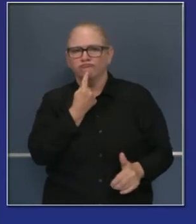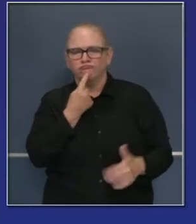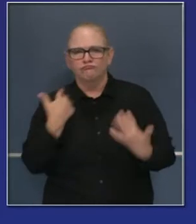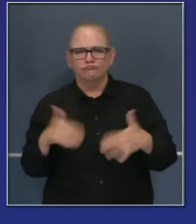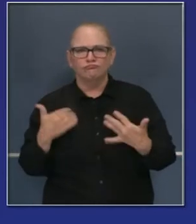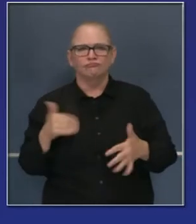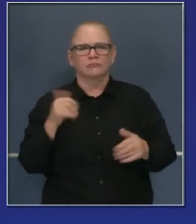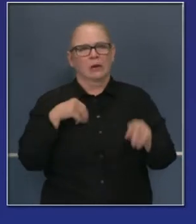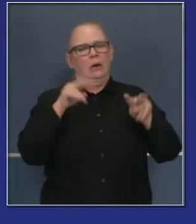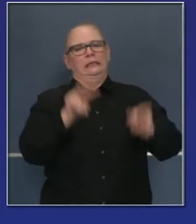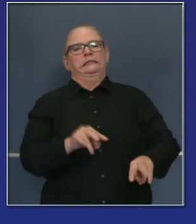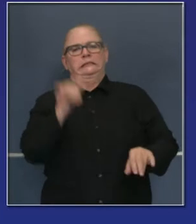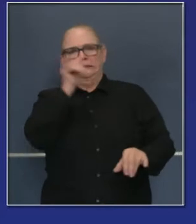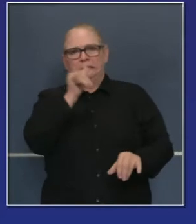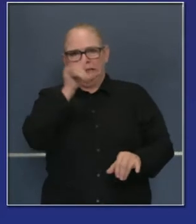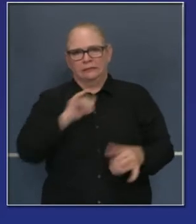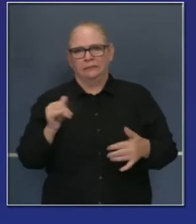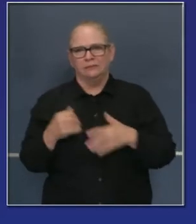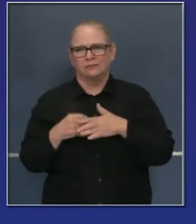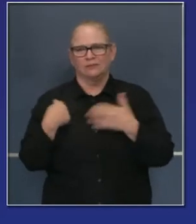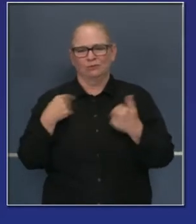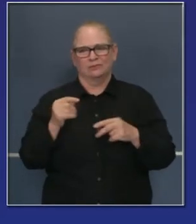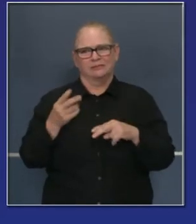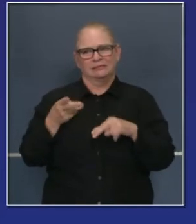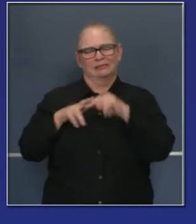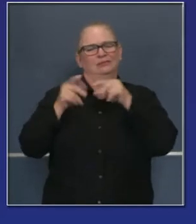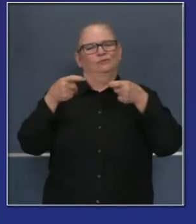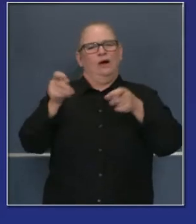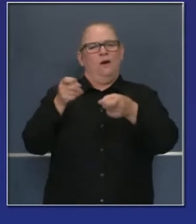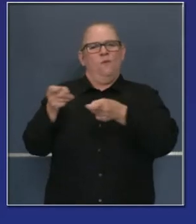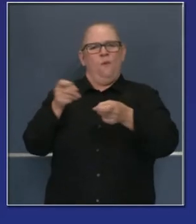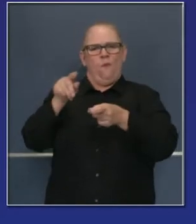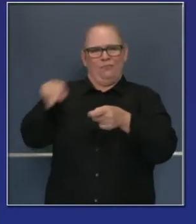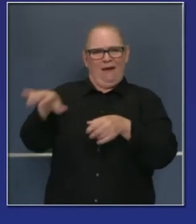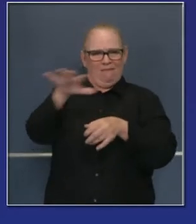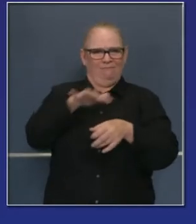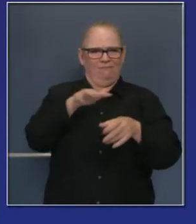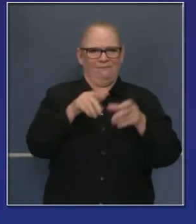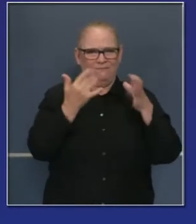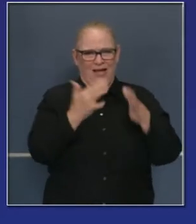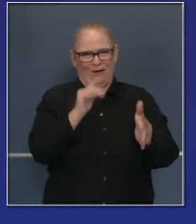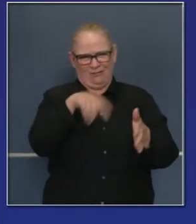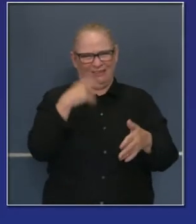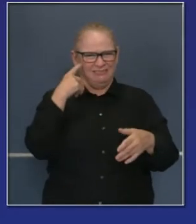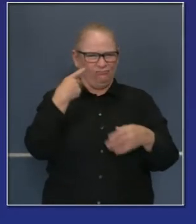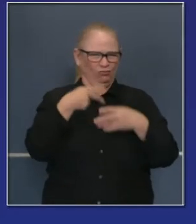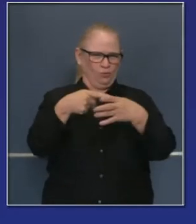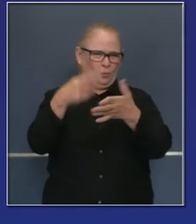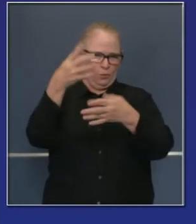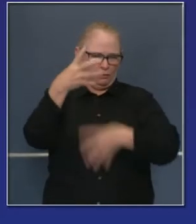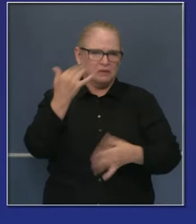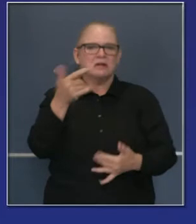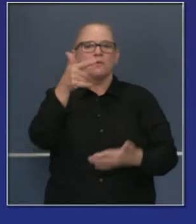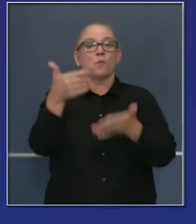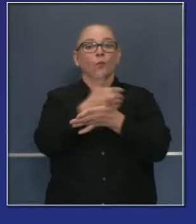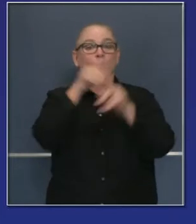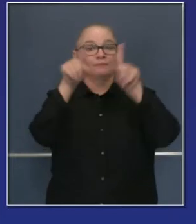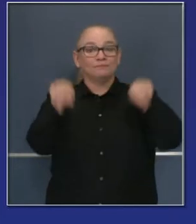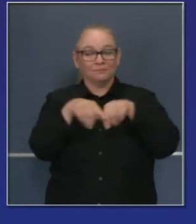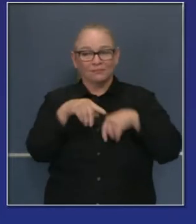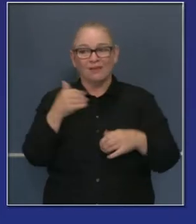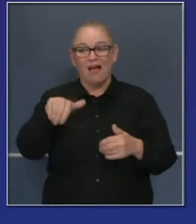lo hemos visto que está contenido muy claramente. Y estos son incendios en los cuales todavía no hemos visto la